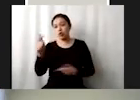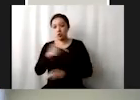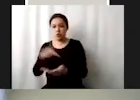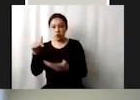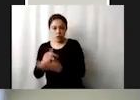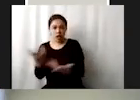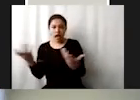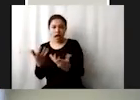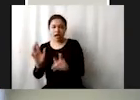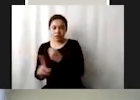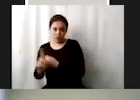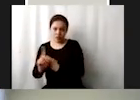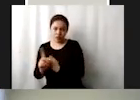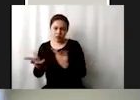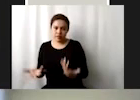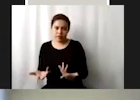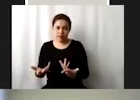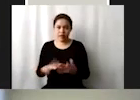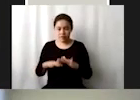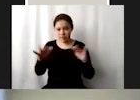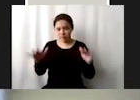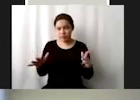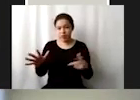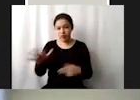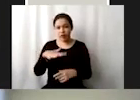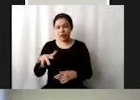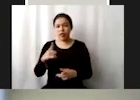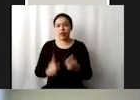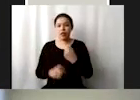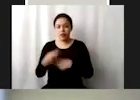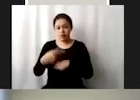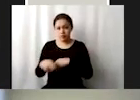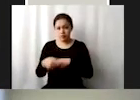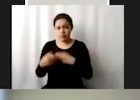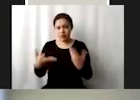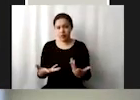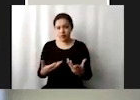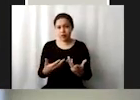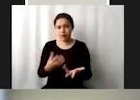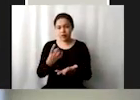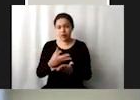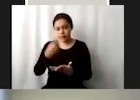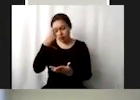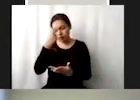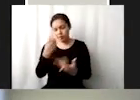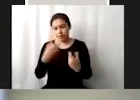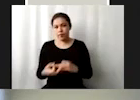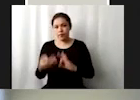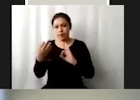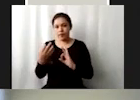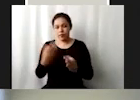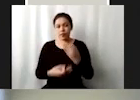no en vano esta crisis socioambiental esta insostenibilidad en que nos encontramos solamente puede hacerse frente si todos y todas